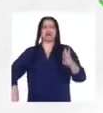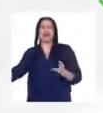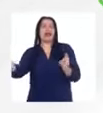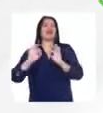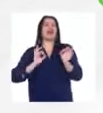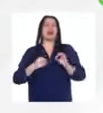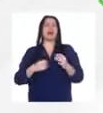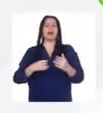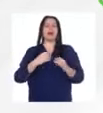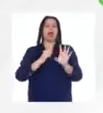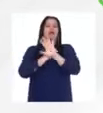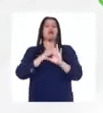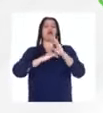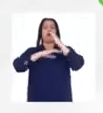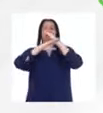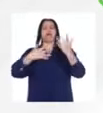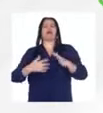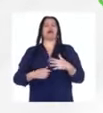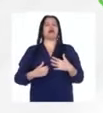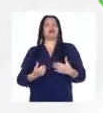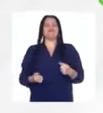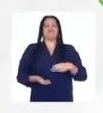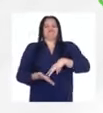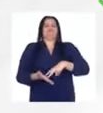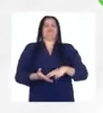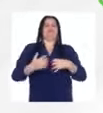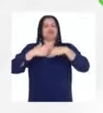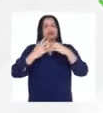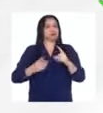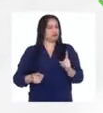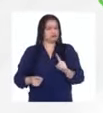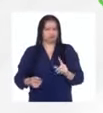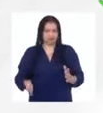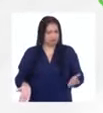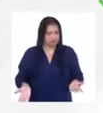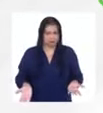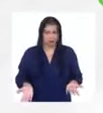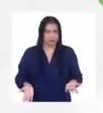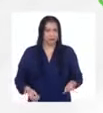nada le afectara y yo personalmente les digo que no eso eso no